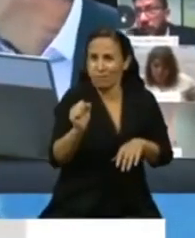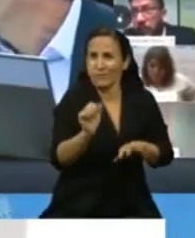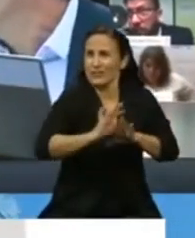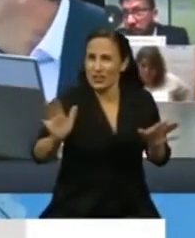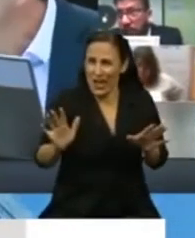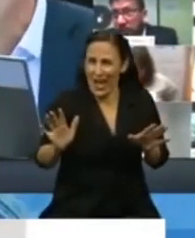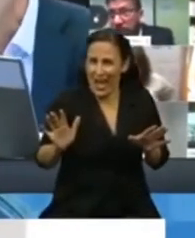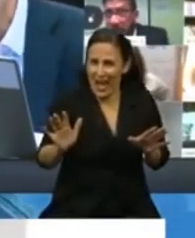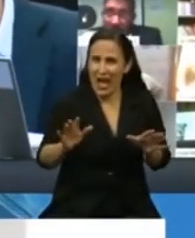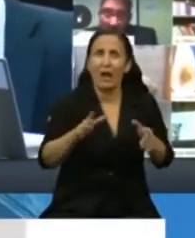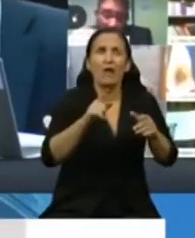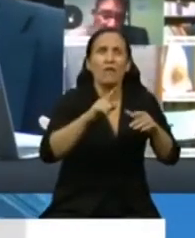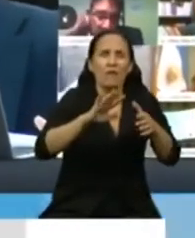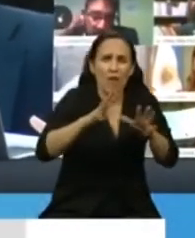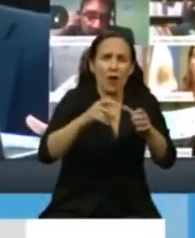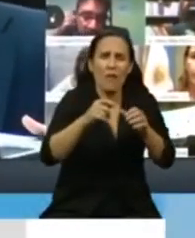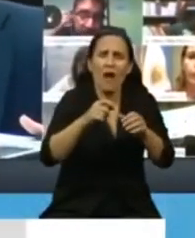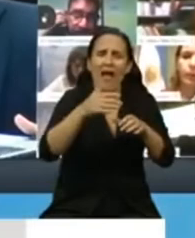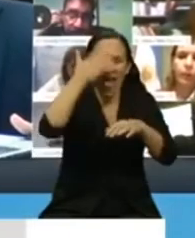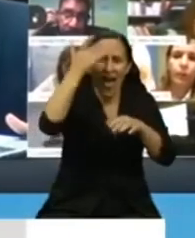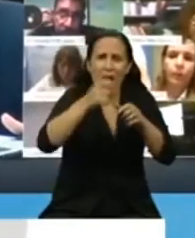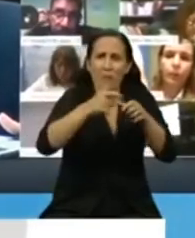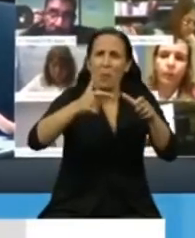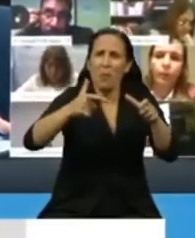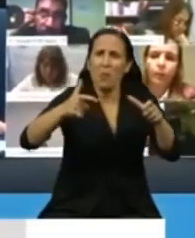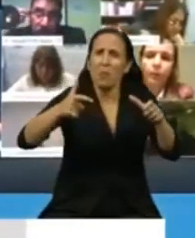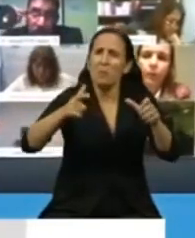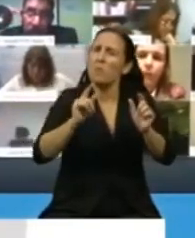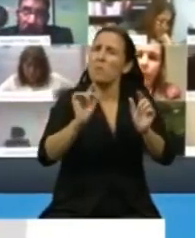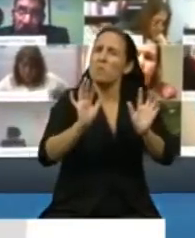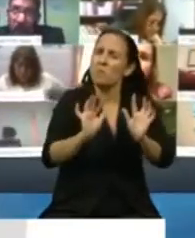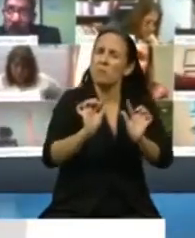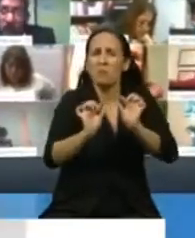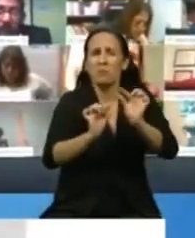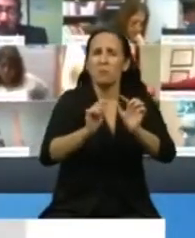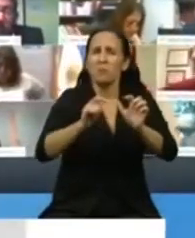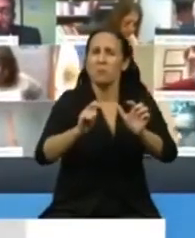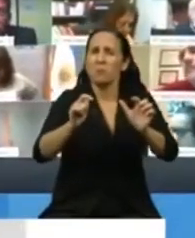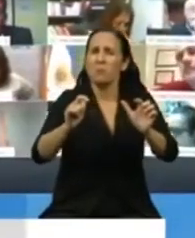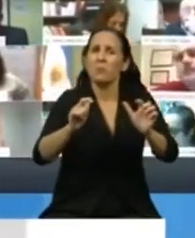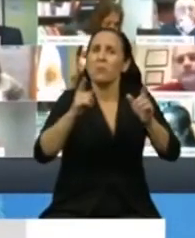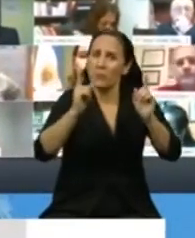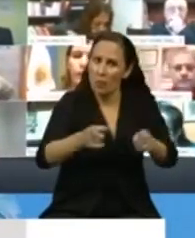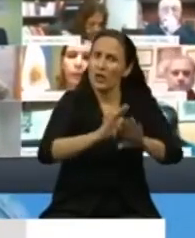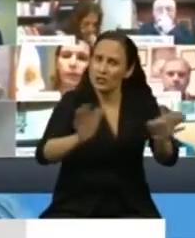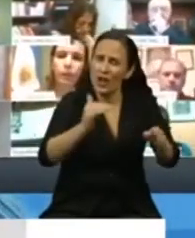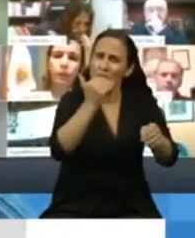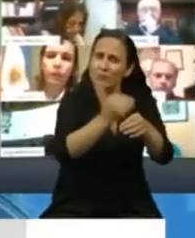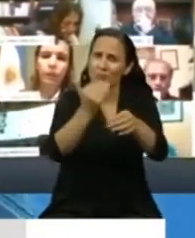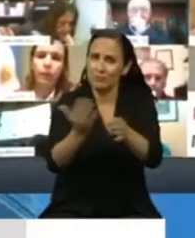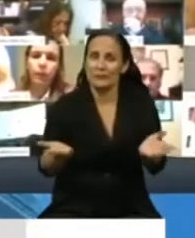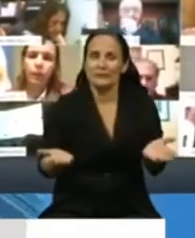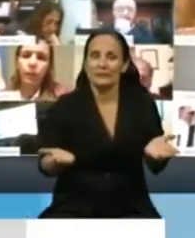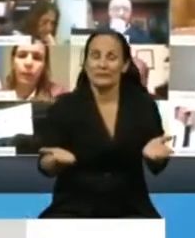lineal. Por eso creo que es una enorme oportunidad poder tratar este